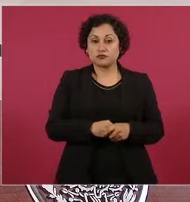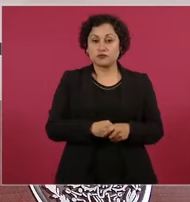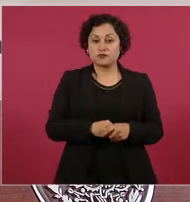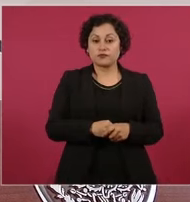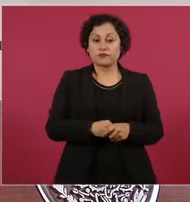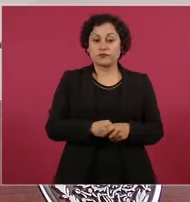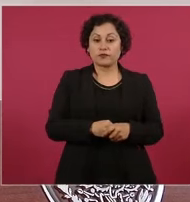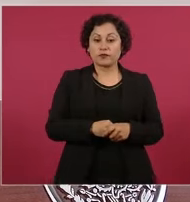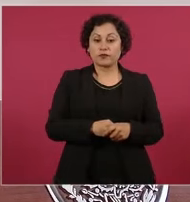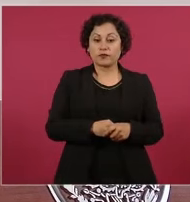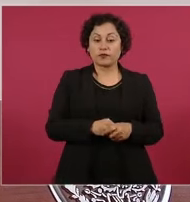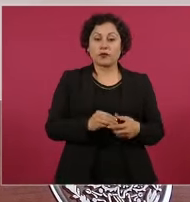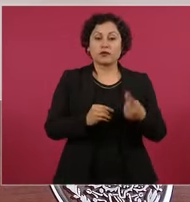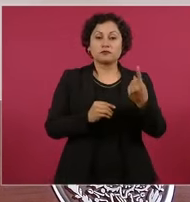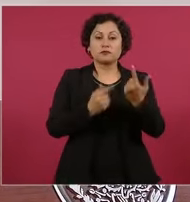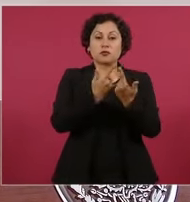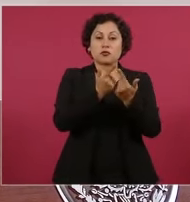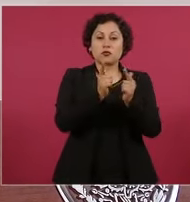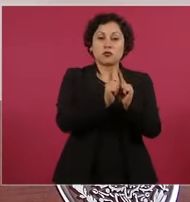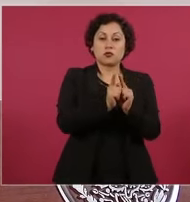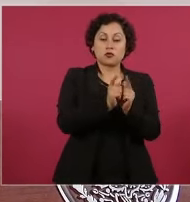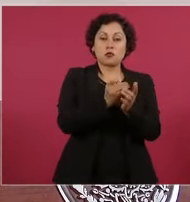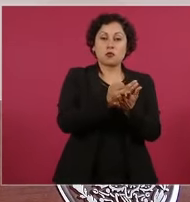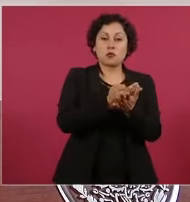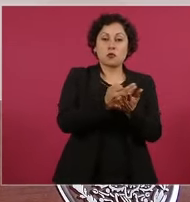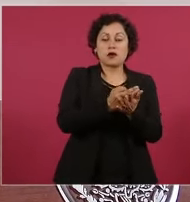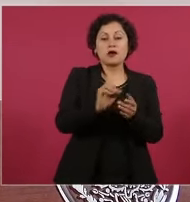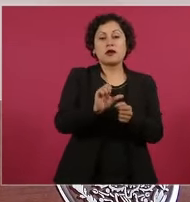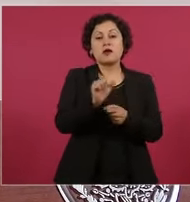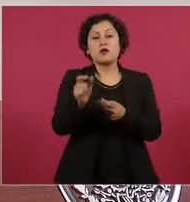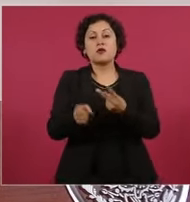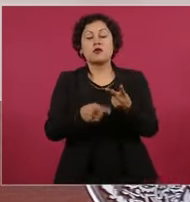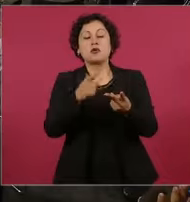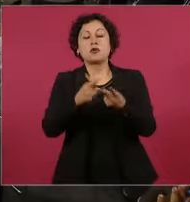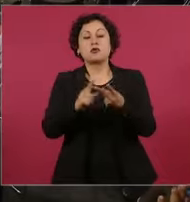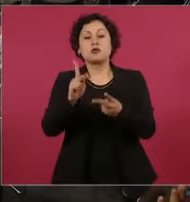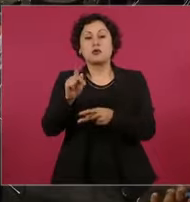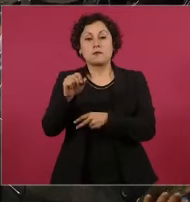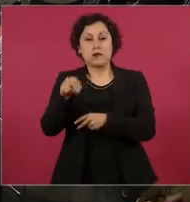uno de Morena y otro del PAN, lamentablemente, en Michoacá.